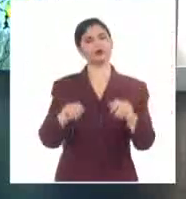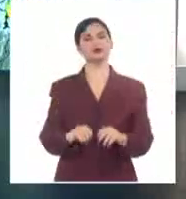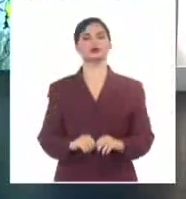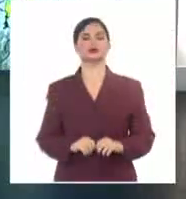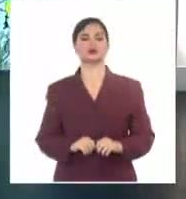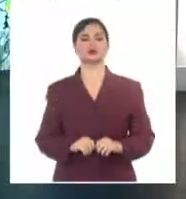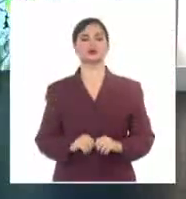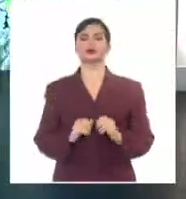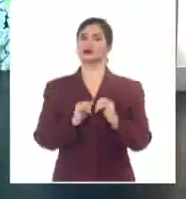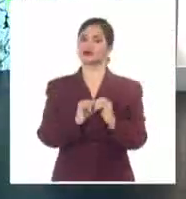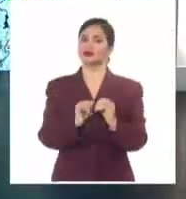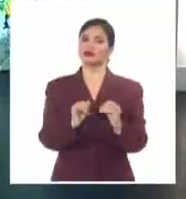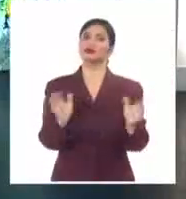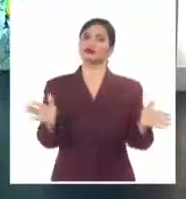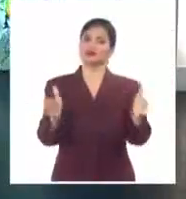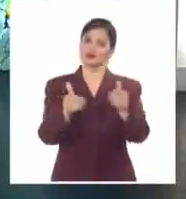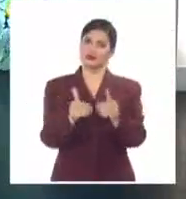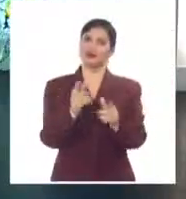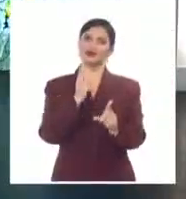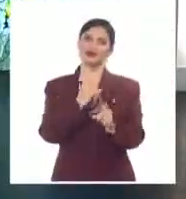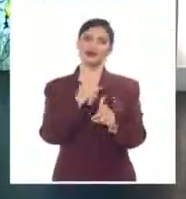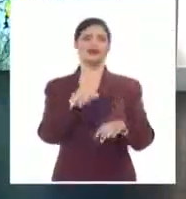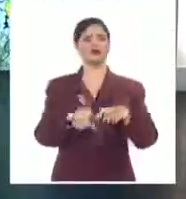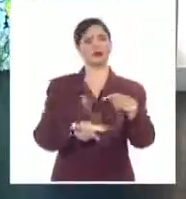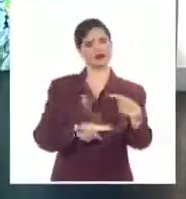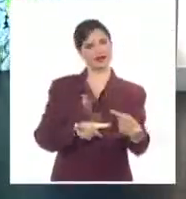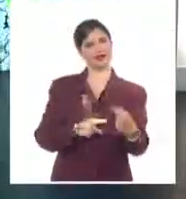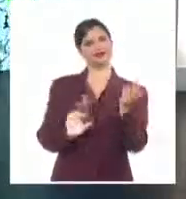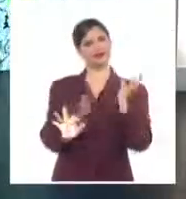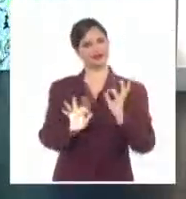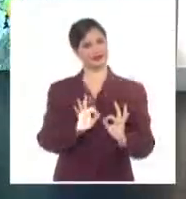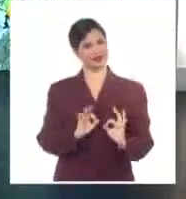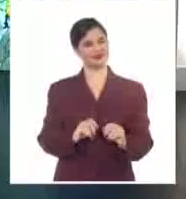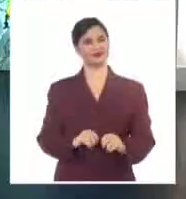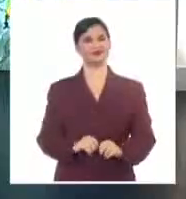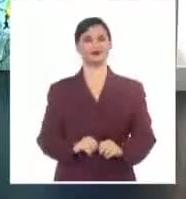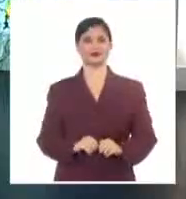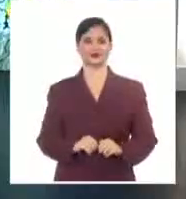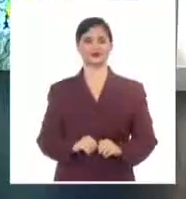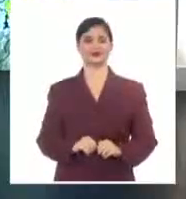de martes. Así que, usted tenga una feliz tarde y continúe acá en la compañía de Adiel Bermúdez.